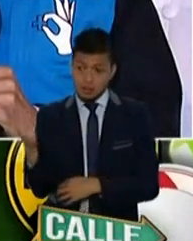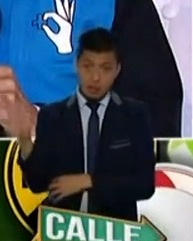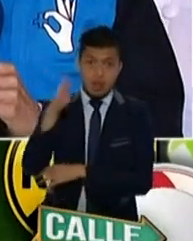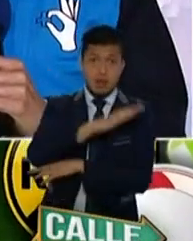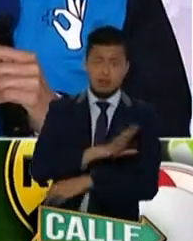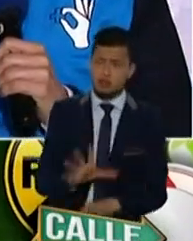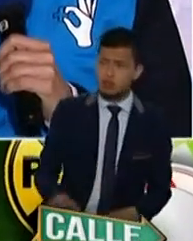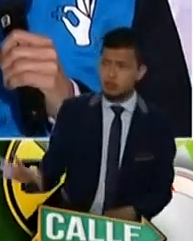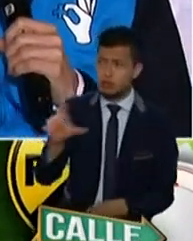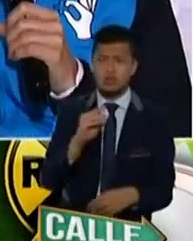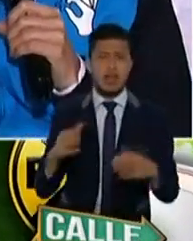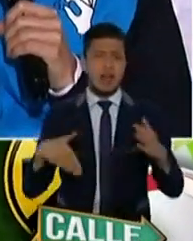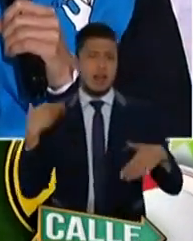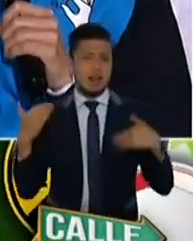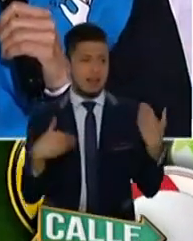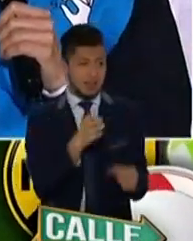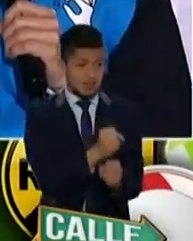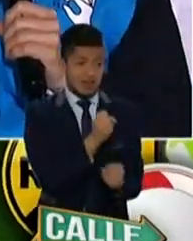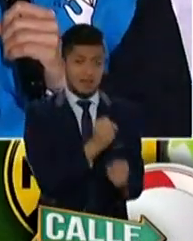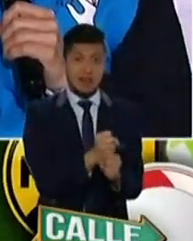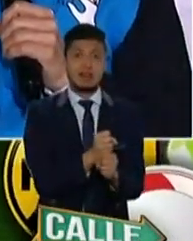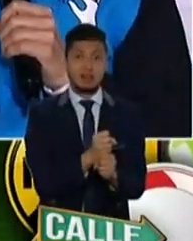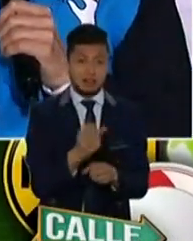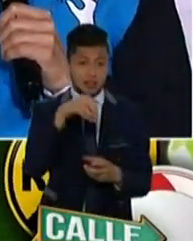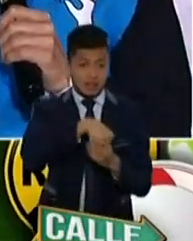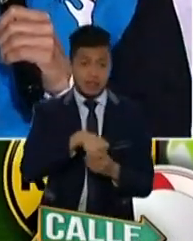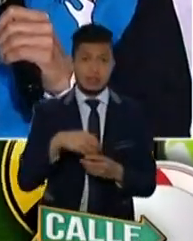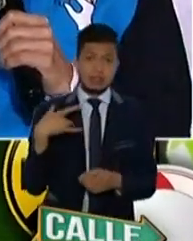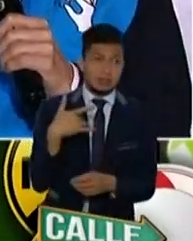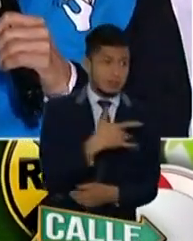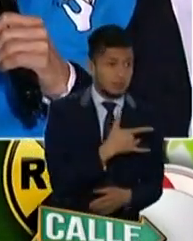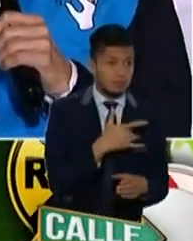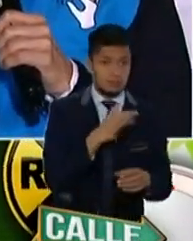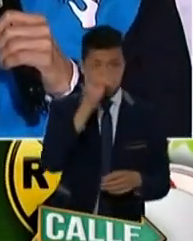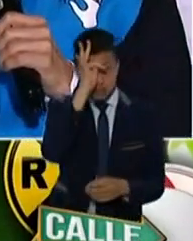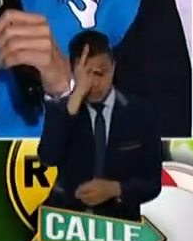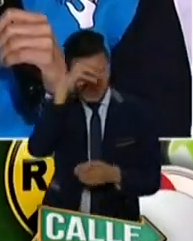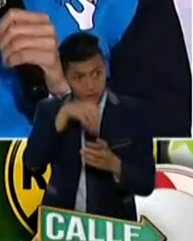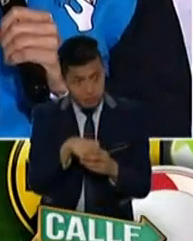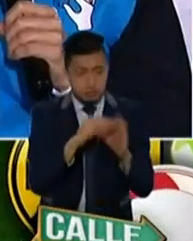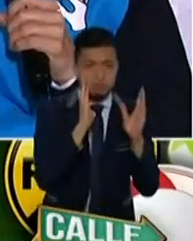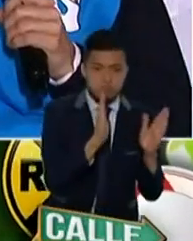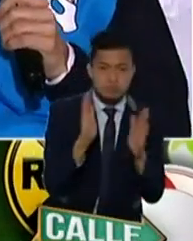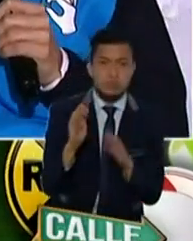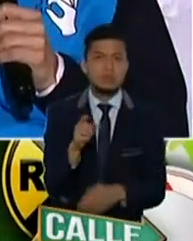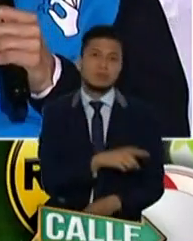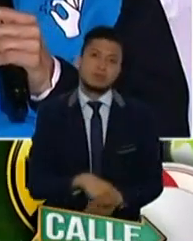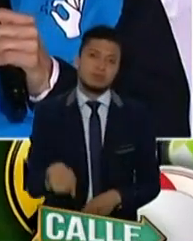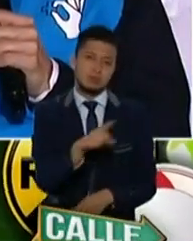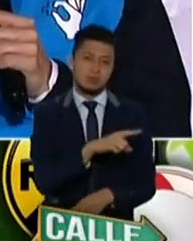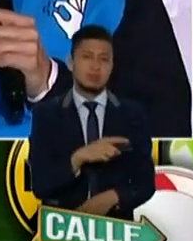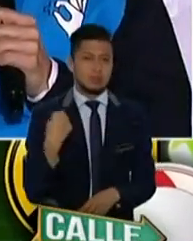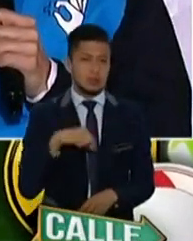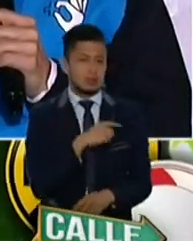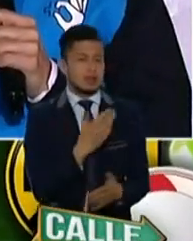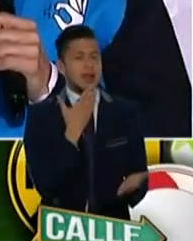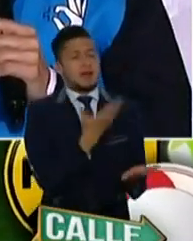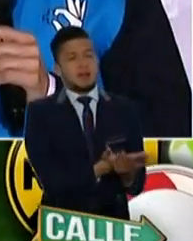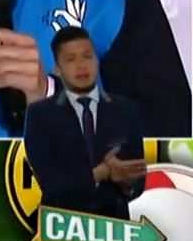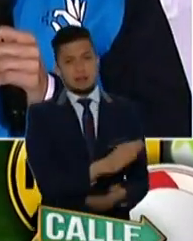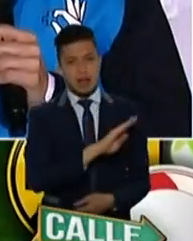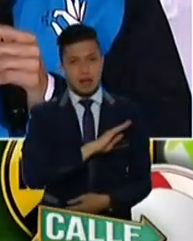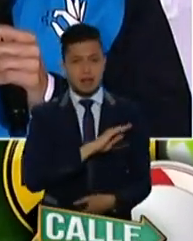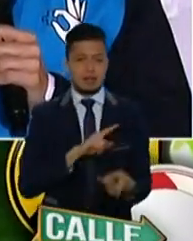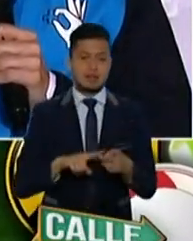la alegría de todos los trabajadores de nuestra clínica. Muy agradecidos con la Alcaldía y con